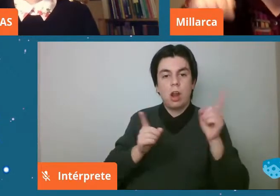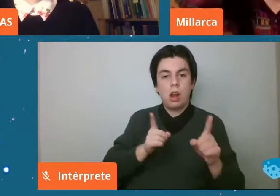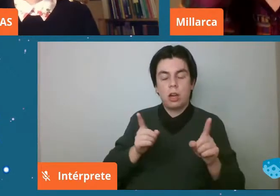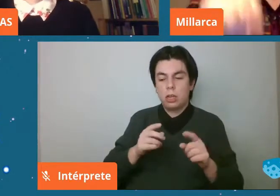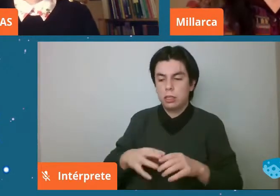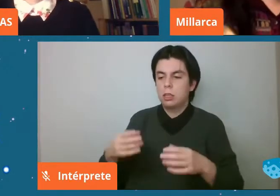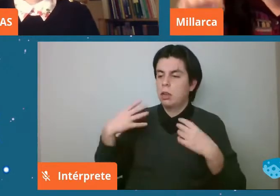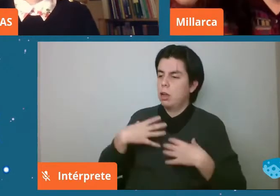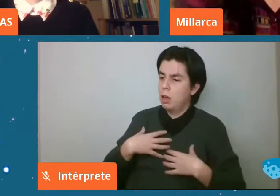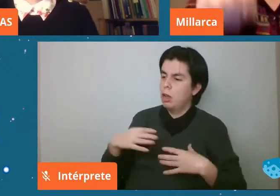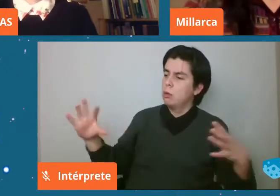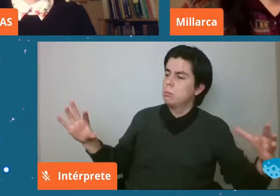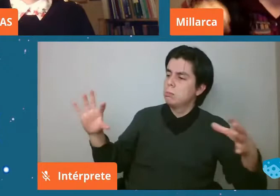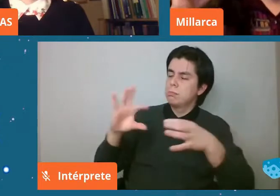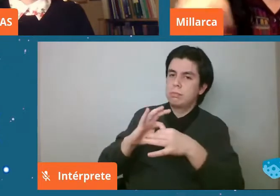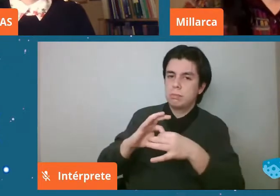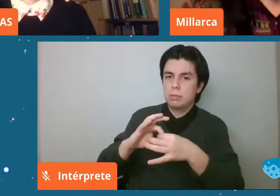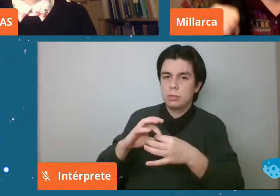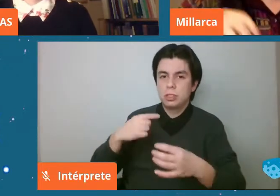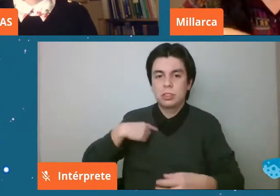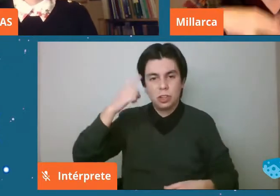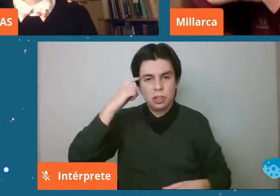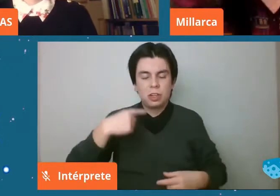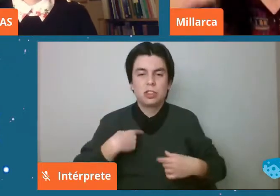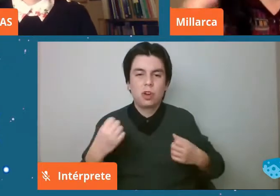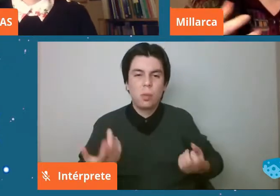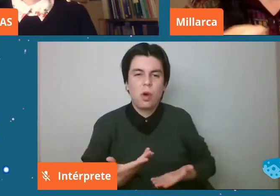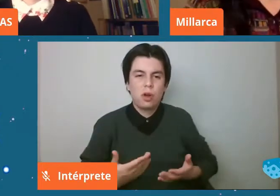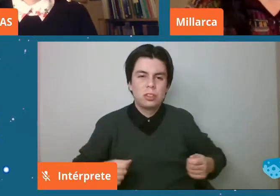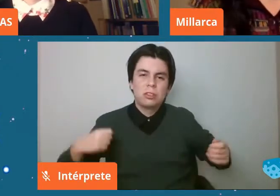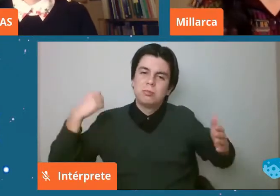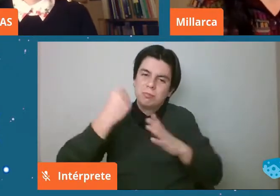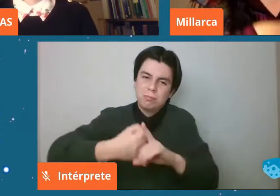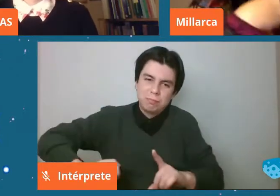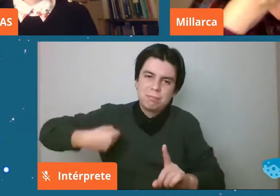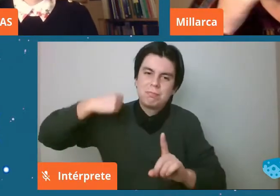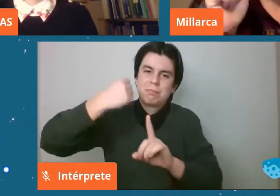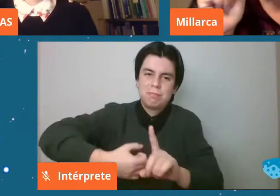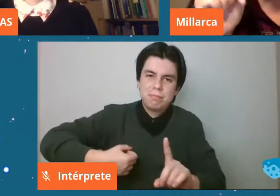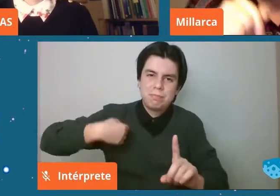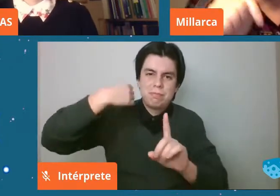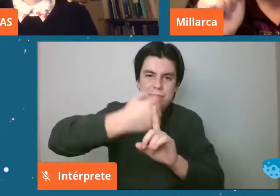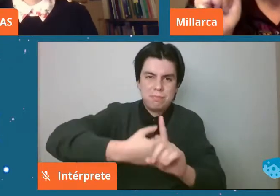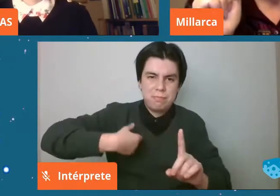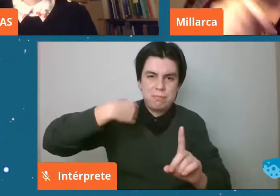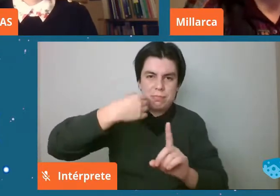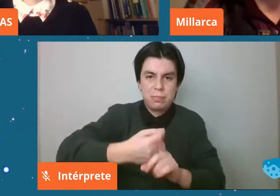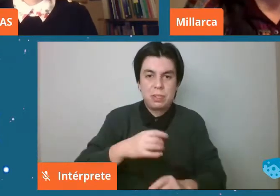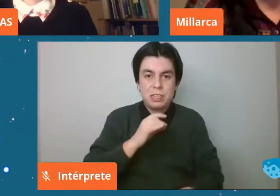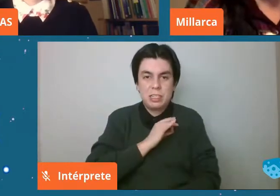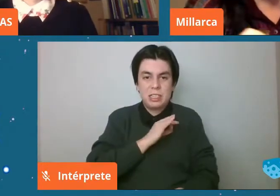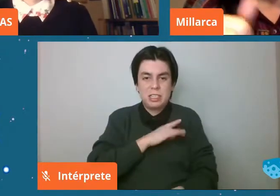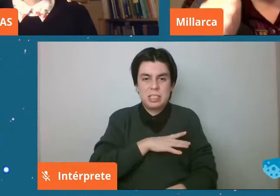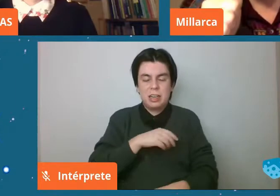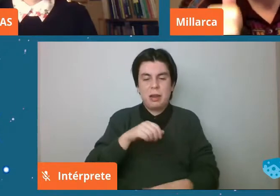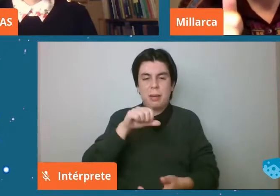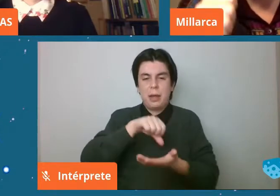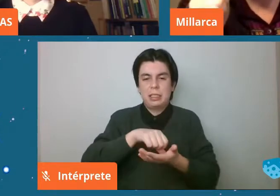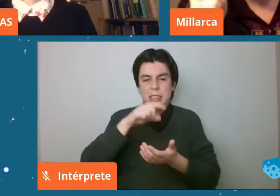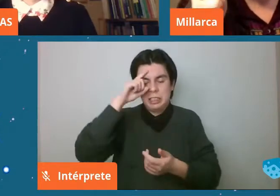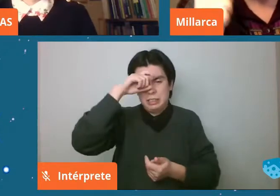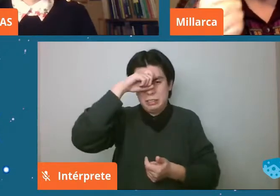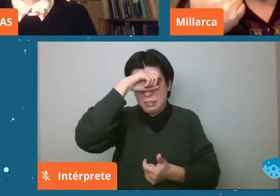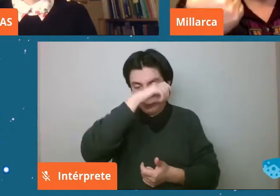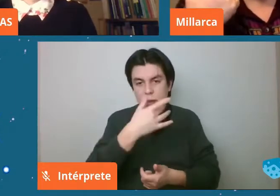creo es como estar todo el rato remando y remando para que esta nueva ciencia que en un país como Chile es muy difícil crearla